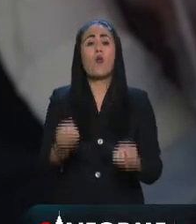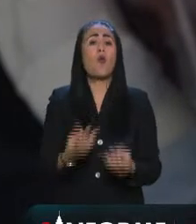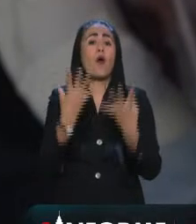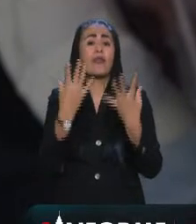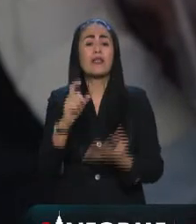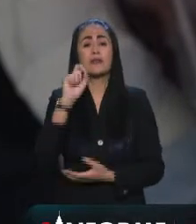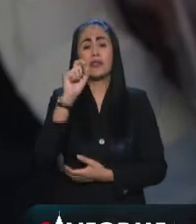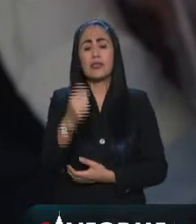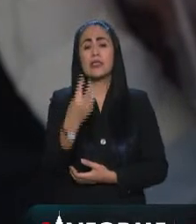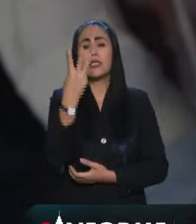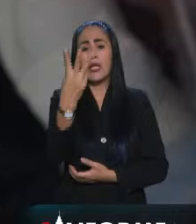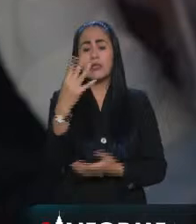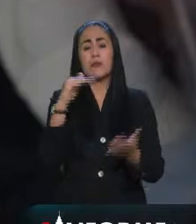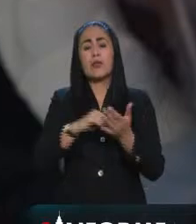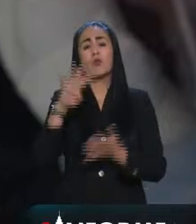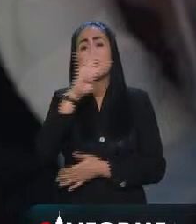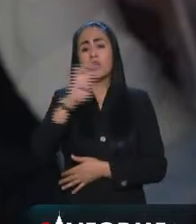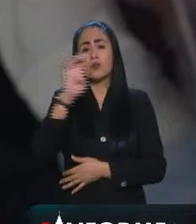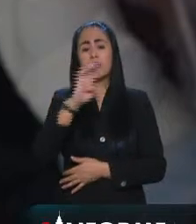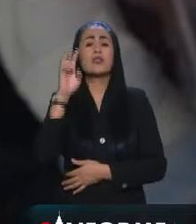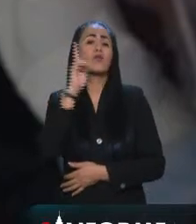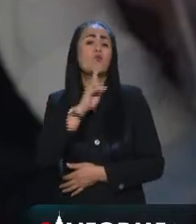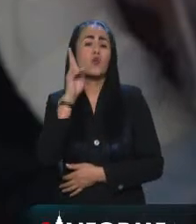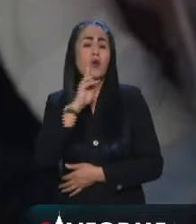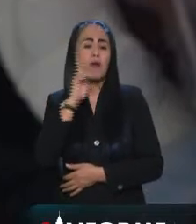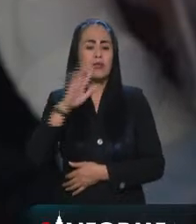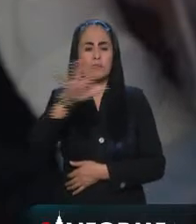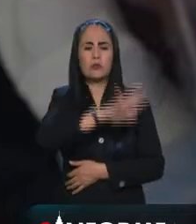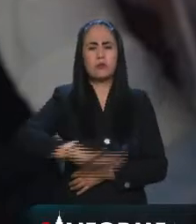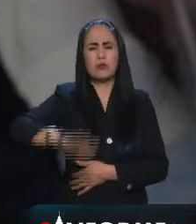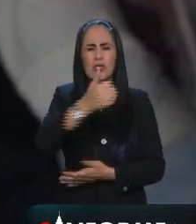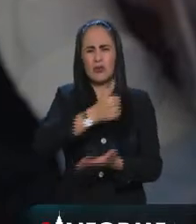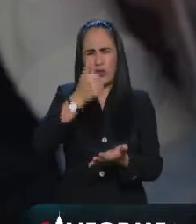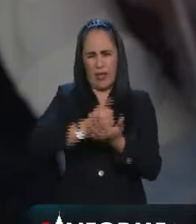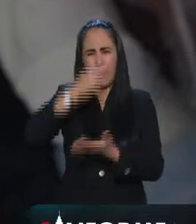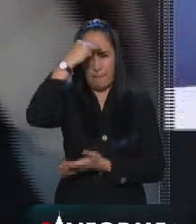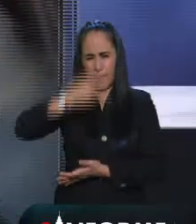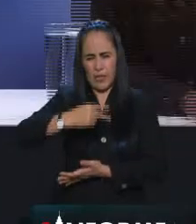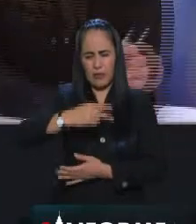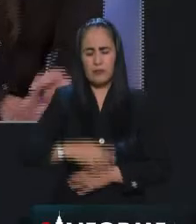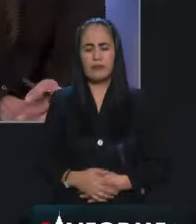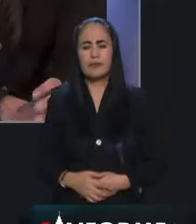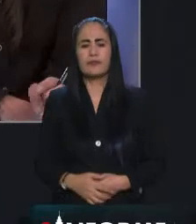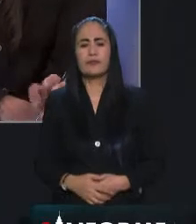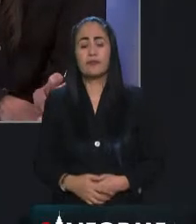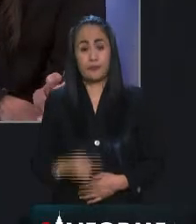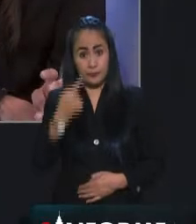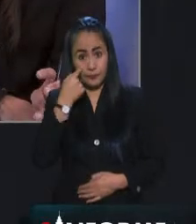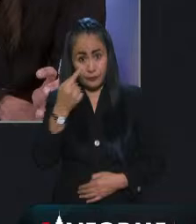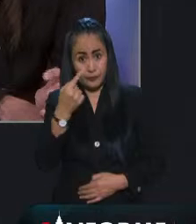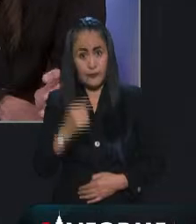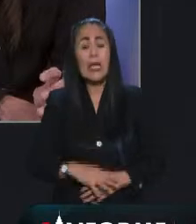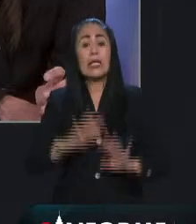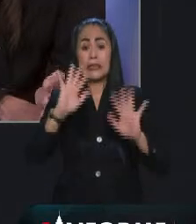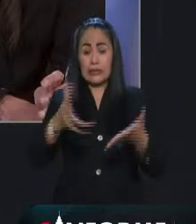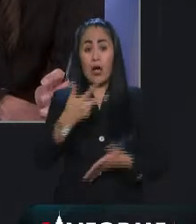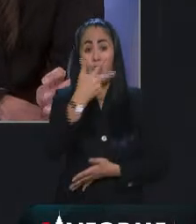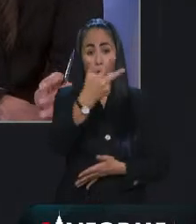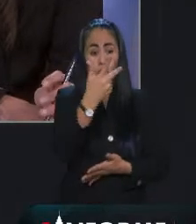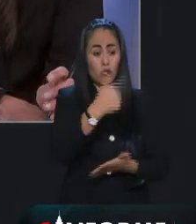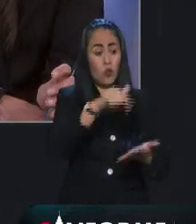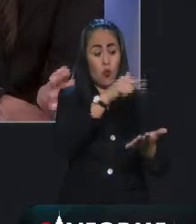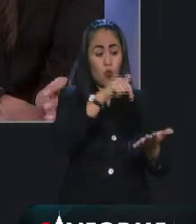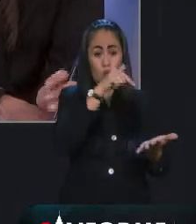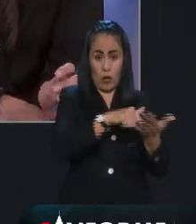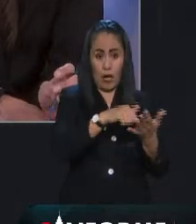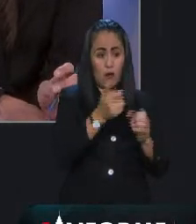23.400 pruebas en toda la capital y tome nota porque ya están funcionando ocho módulos de detección